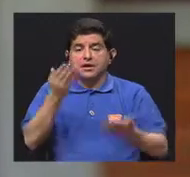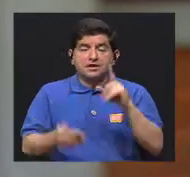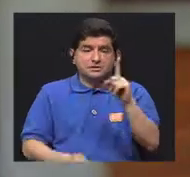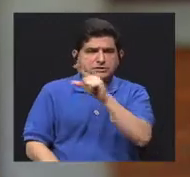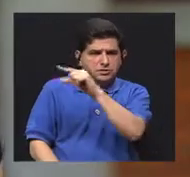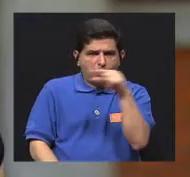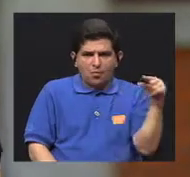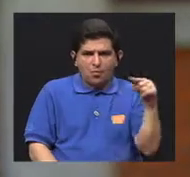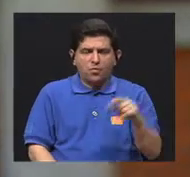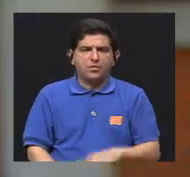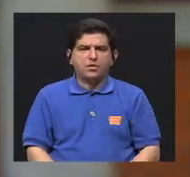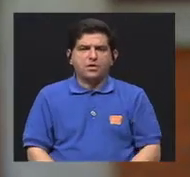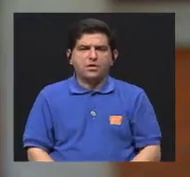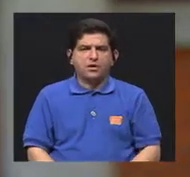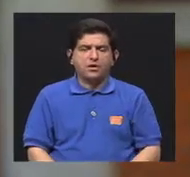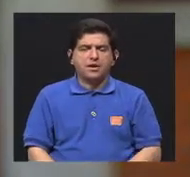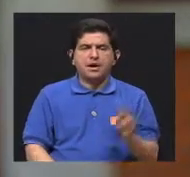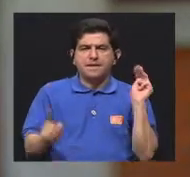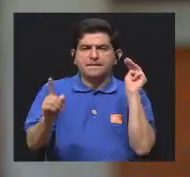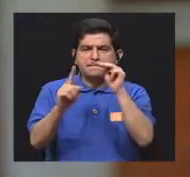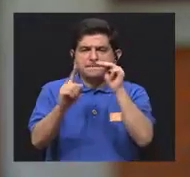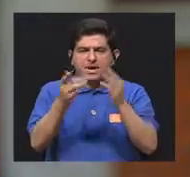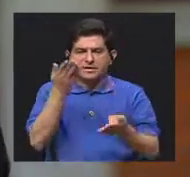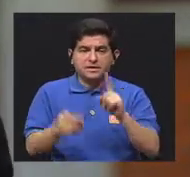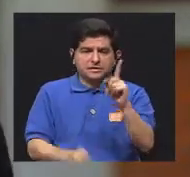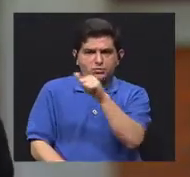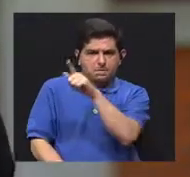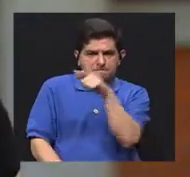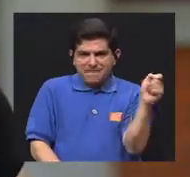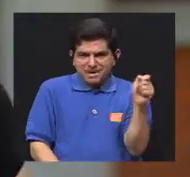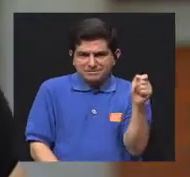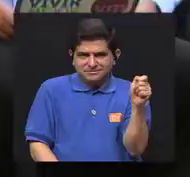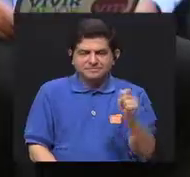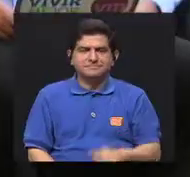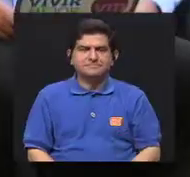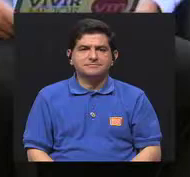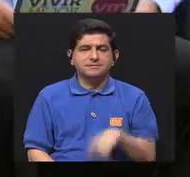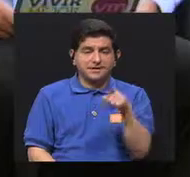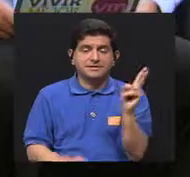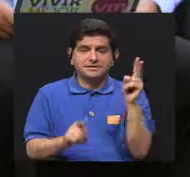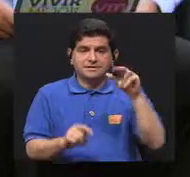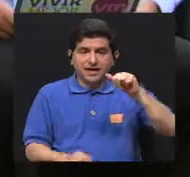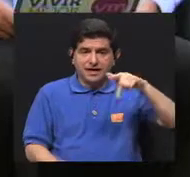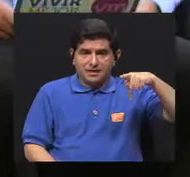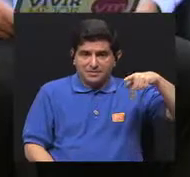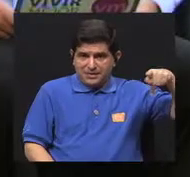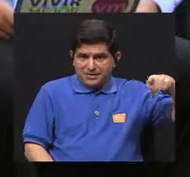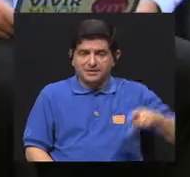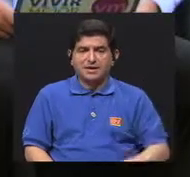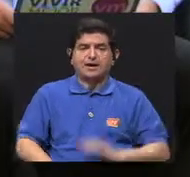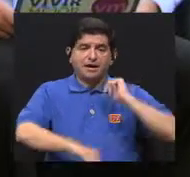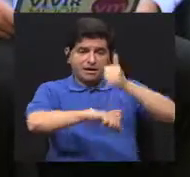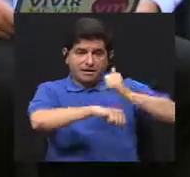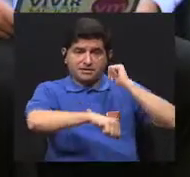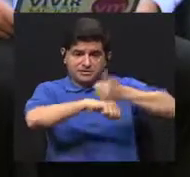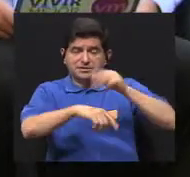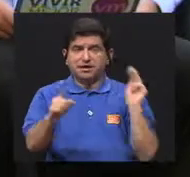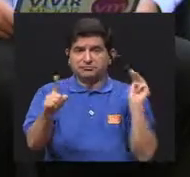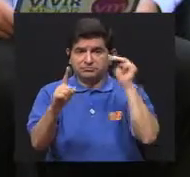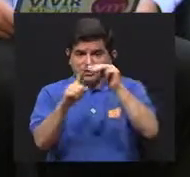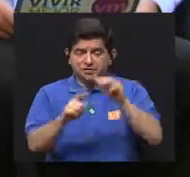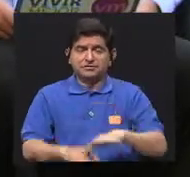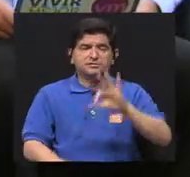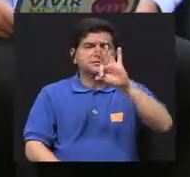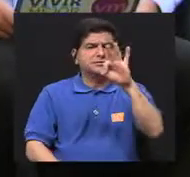de una semana, una meta planteada en términos de un mes. Entonces, la aplicación viene a permitir establecer esas